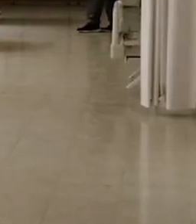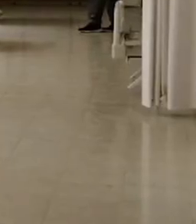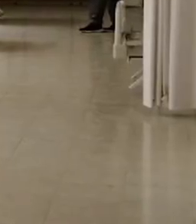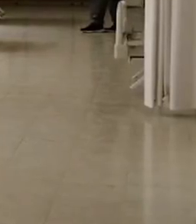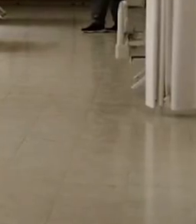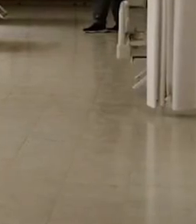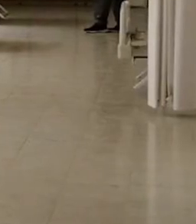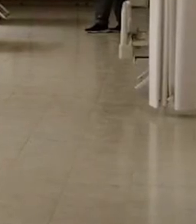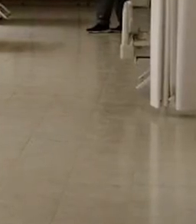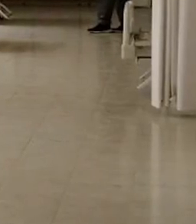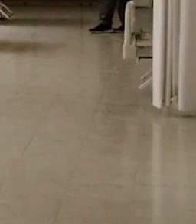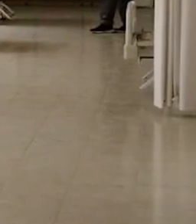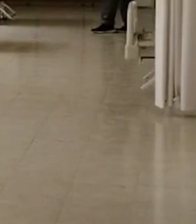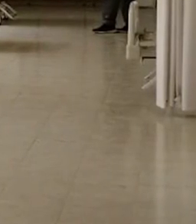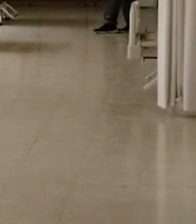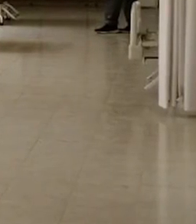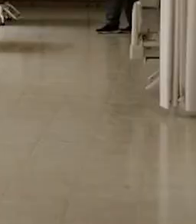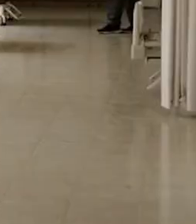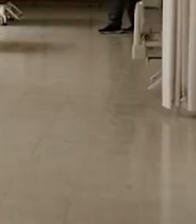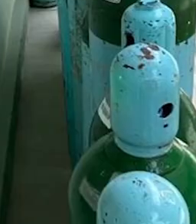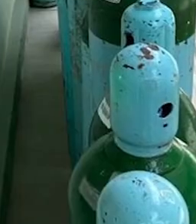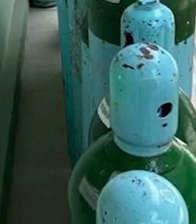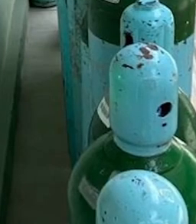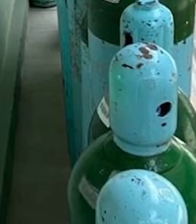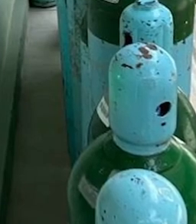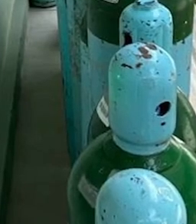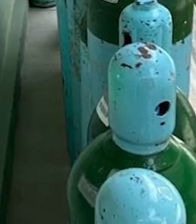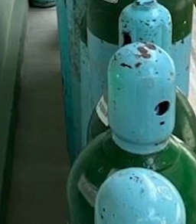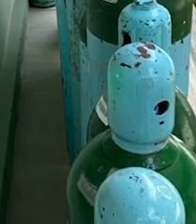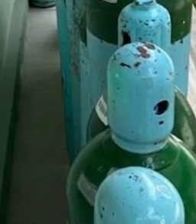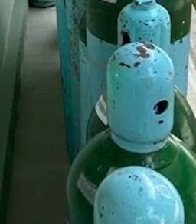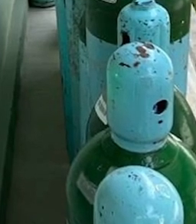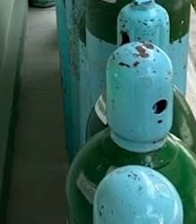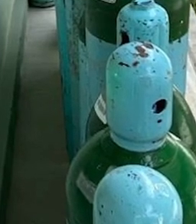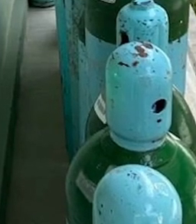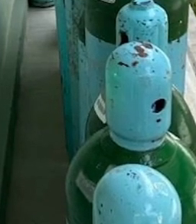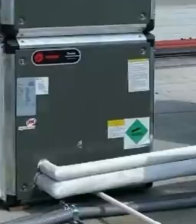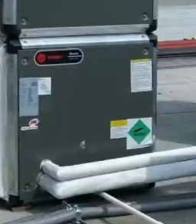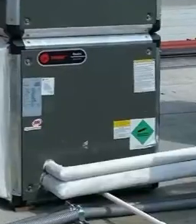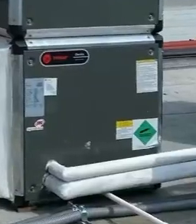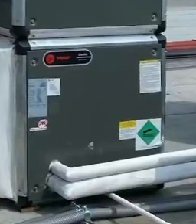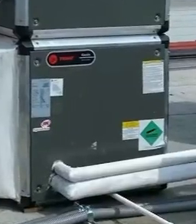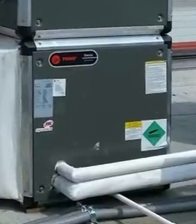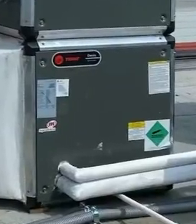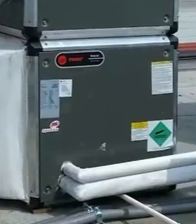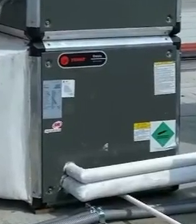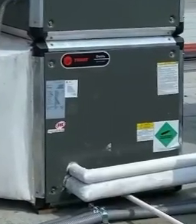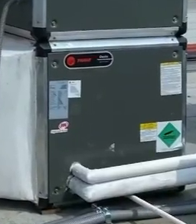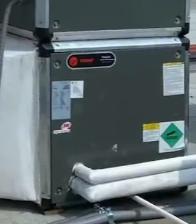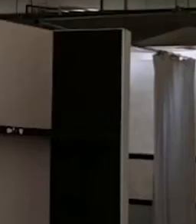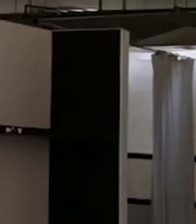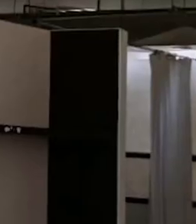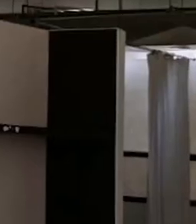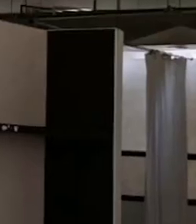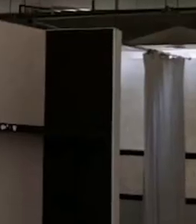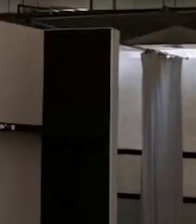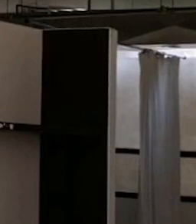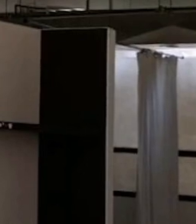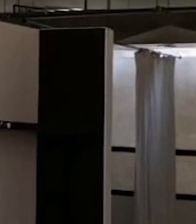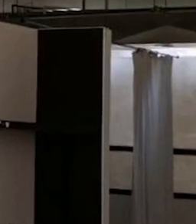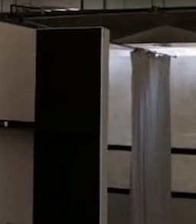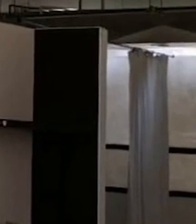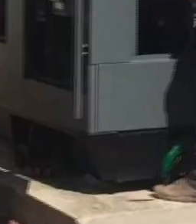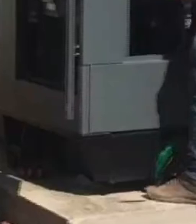realizando trabajos de diseño y coordinación de equipo industrial de red de gases medicinales, puesta en marcha de unidades manejadoras de aire y